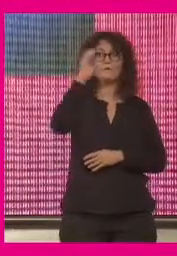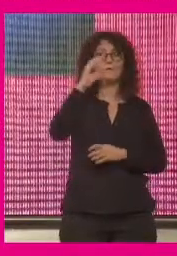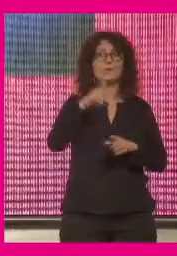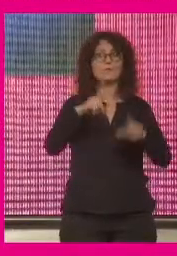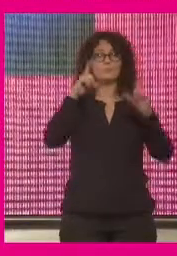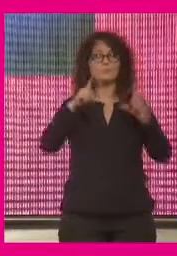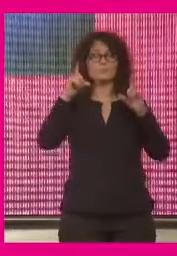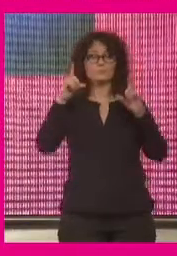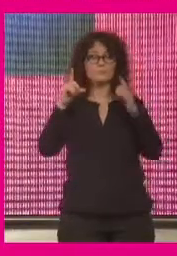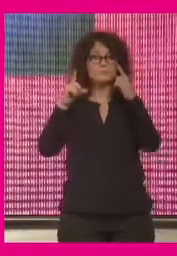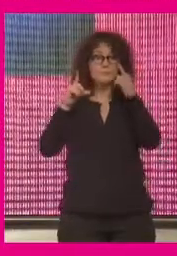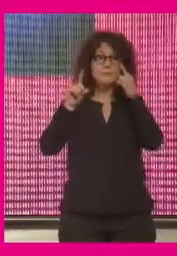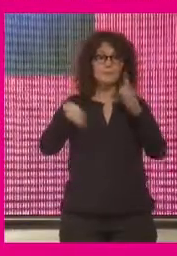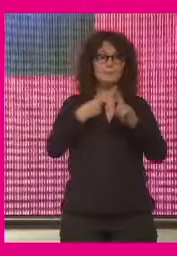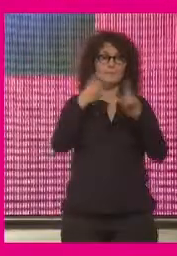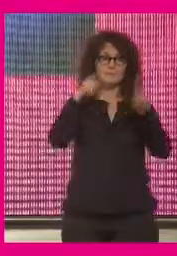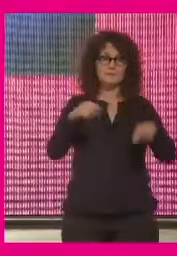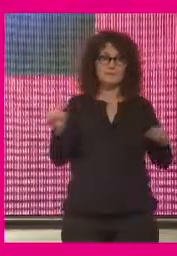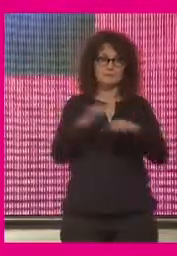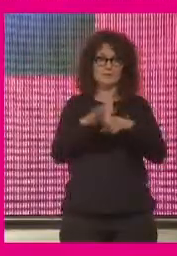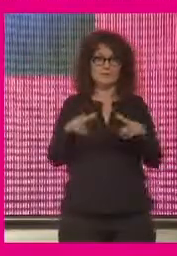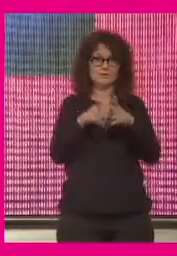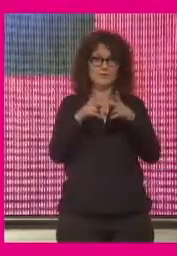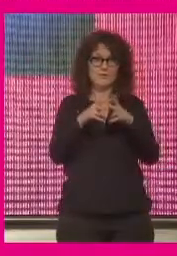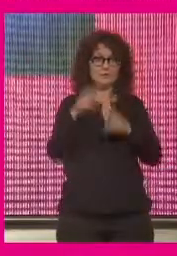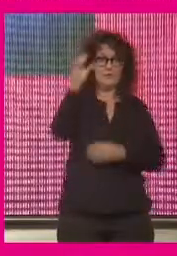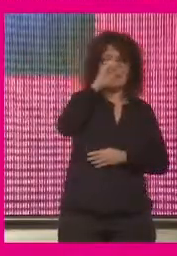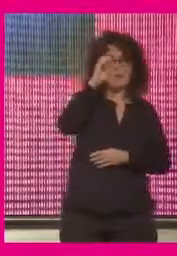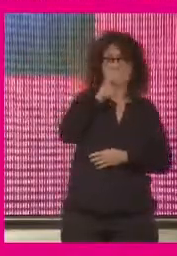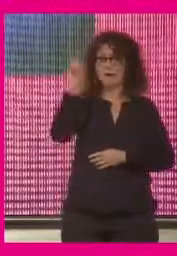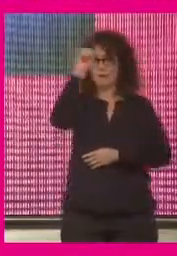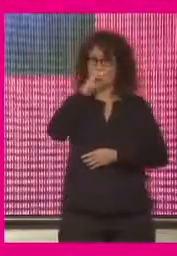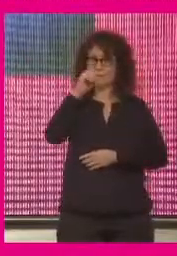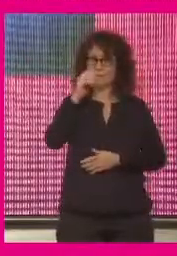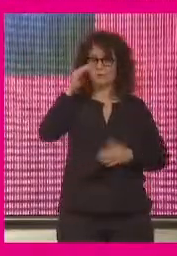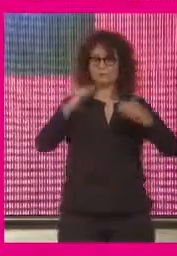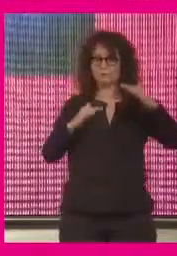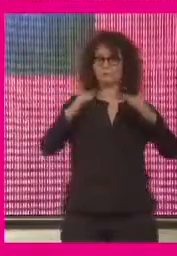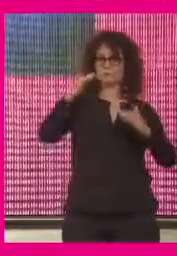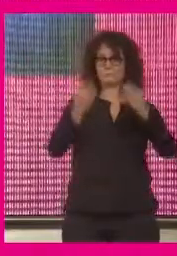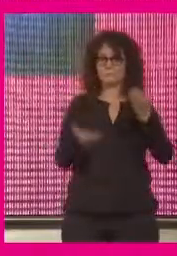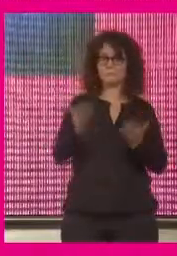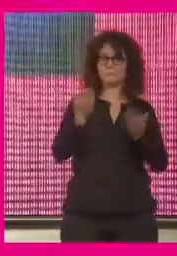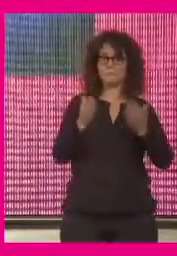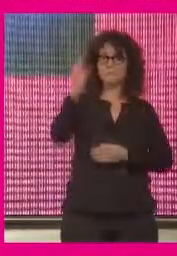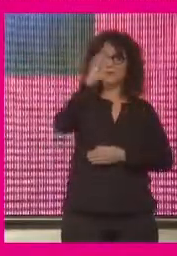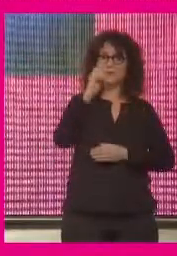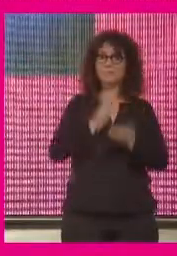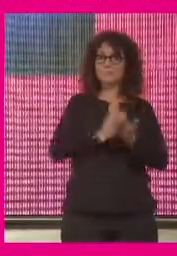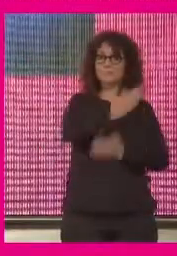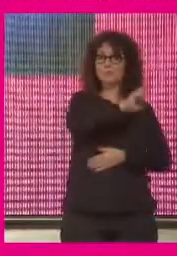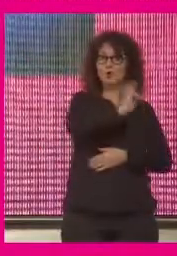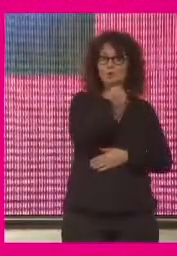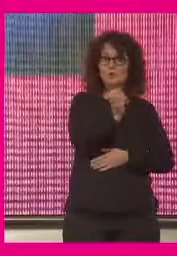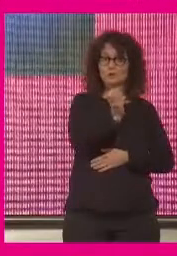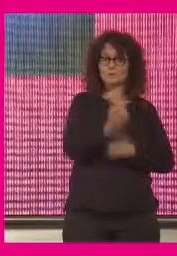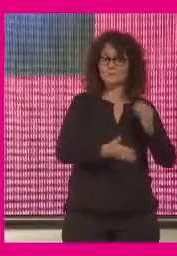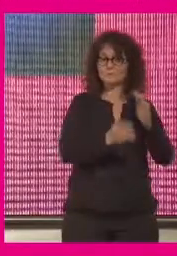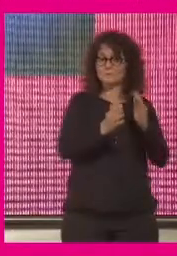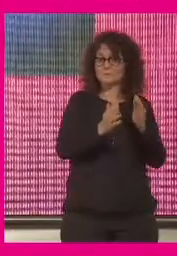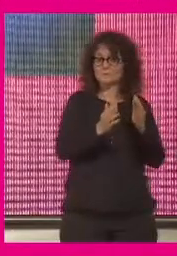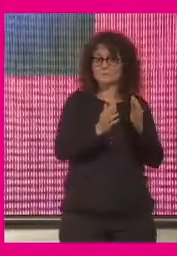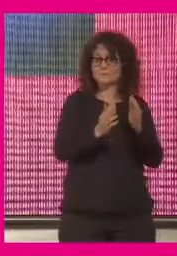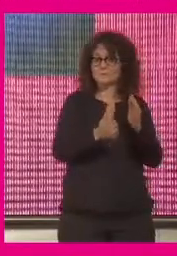rigurosos sino de las redes sociales la ciencia con la opinión parece que las equilibra la ciencia antes iba por otros cauces y cuando algo